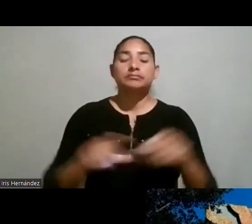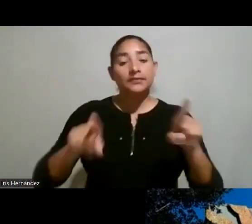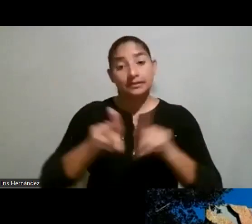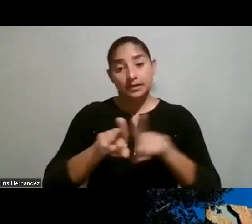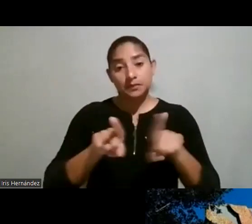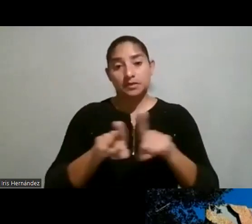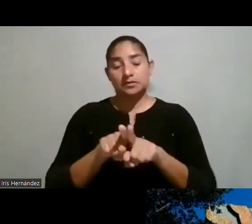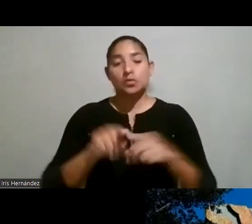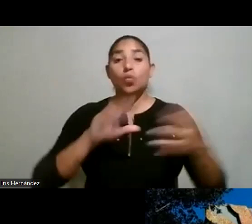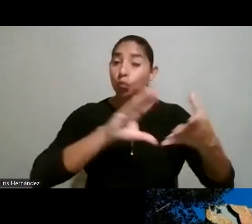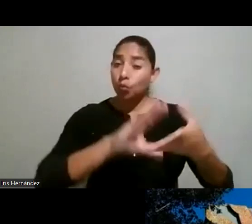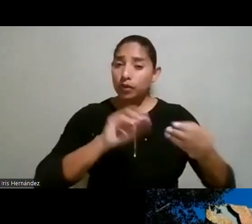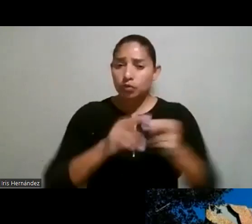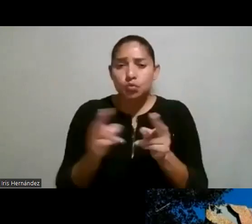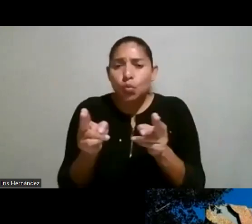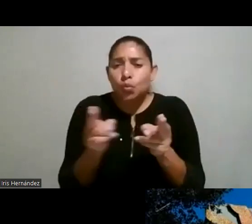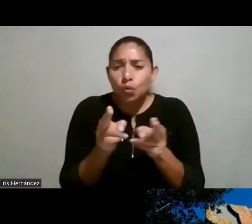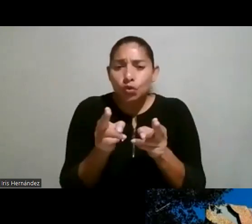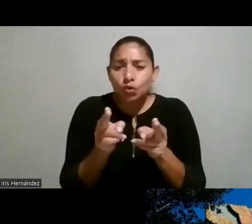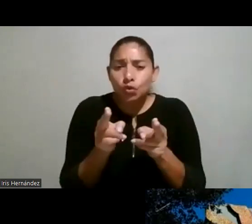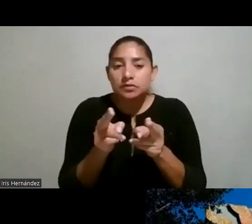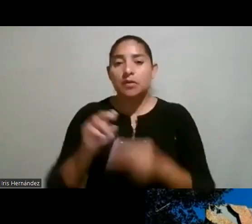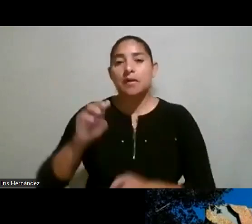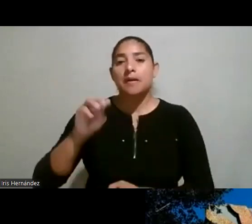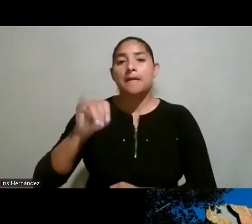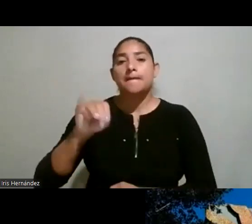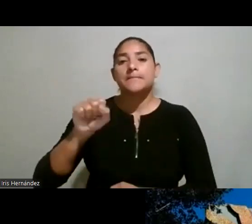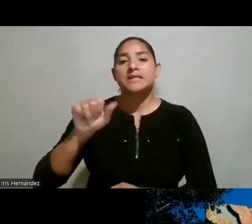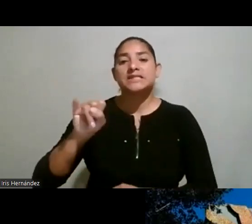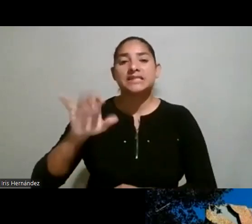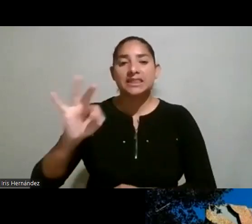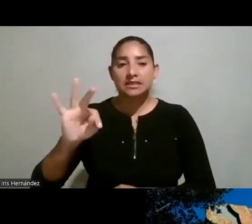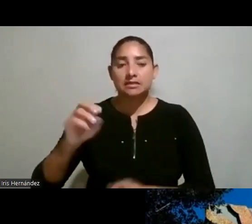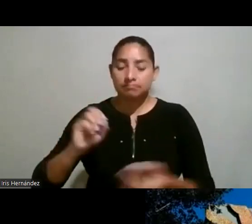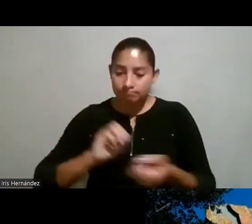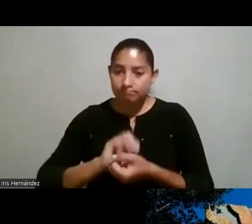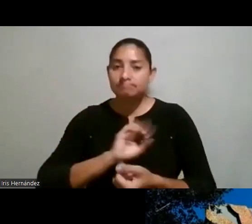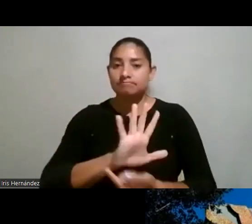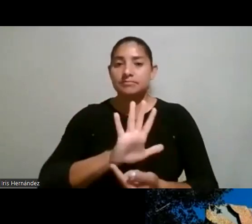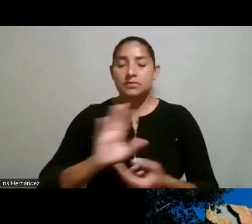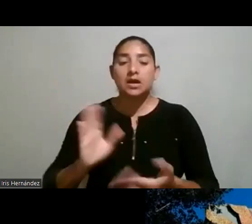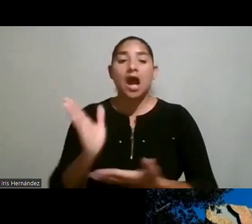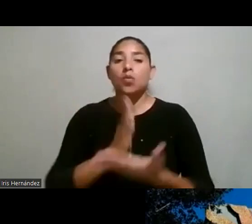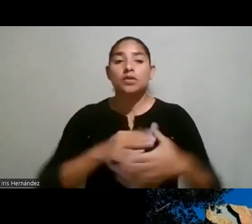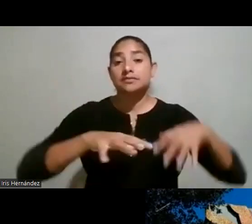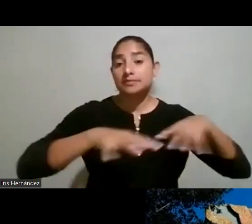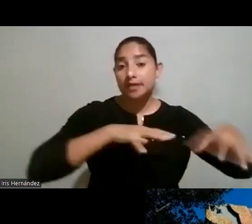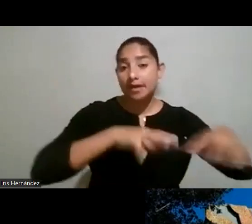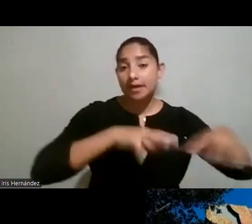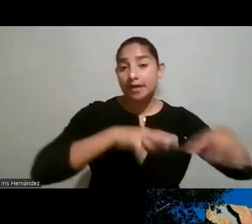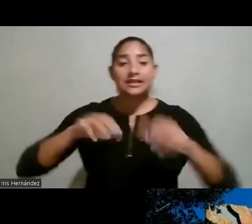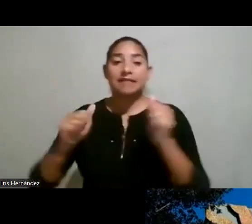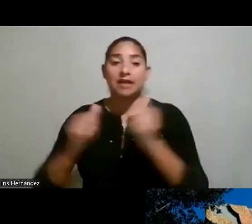son cuentos cortitos que de hecho con el MISID hicimos el hice el lanzamiento de unas actividades con